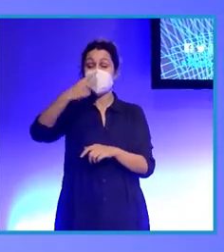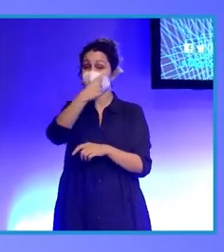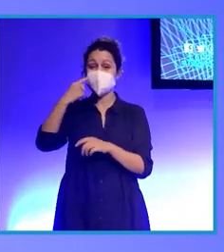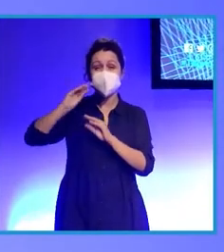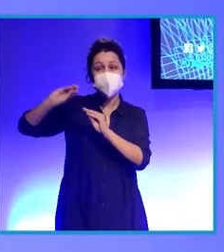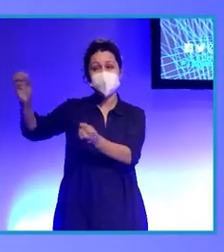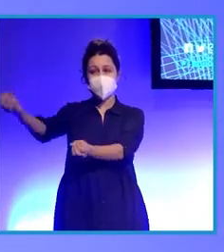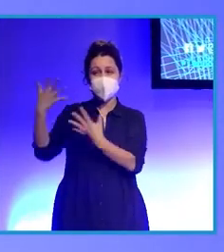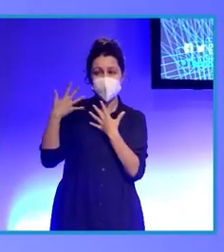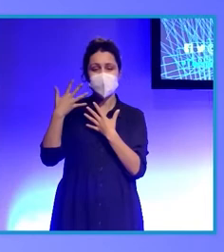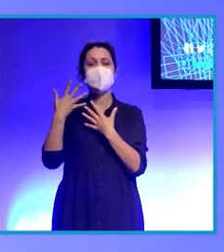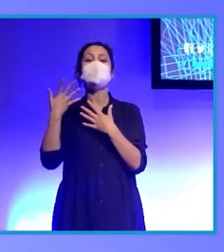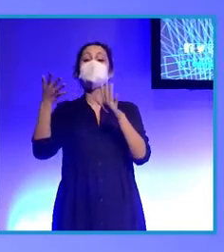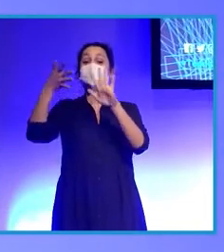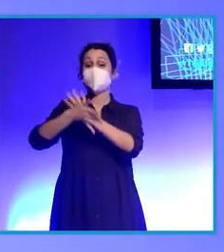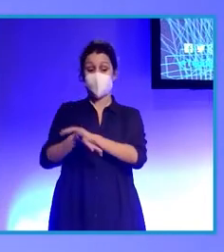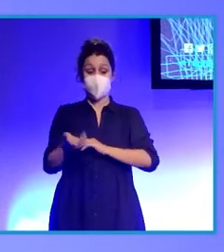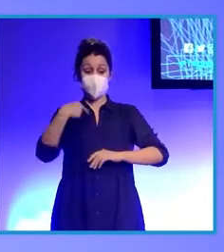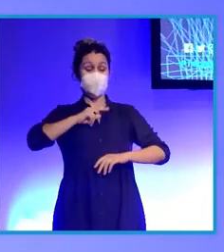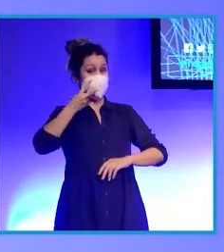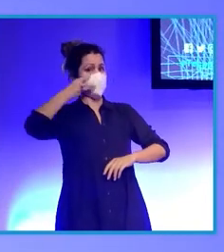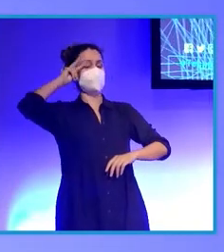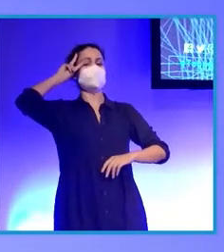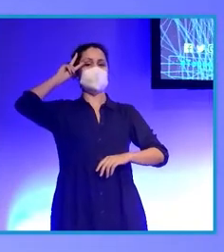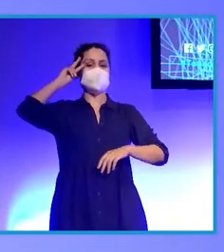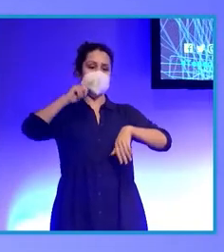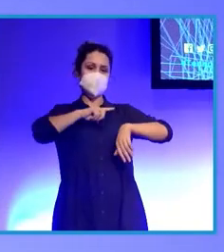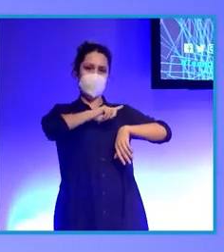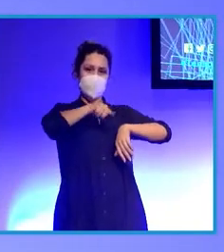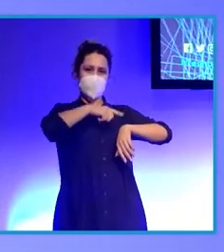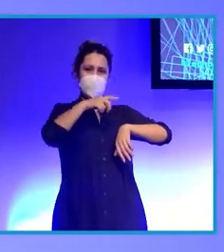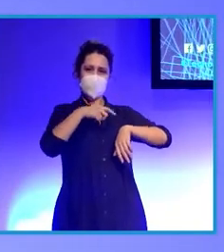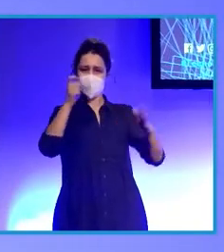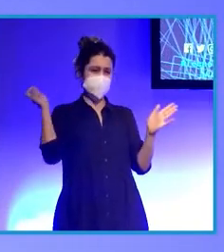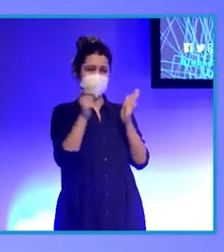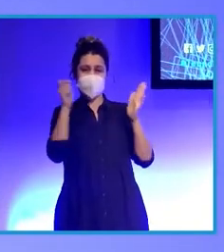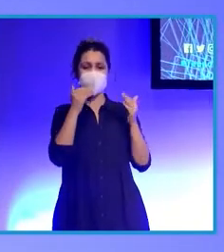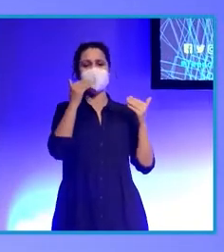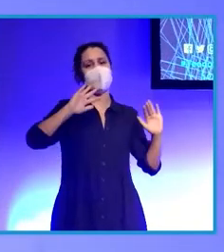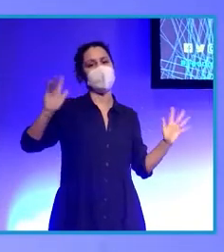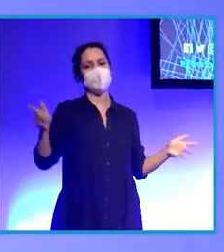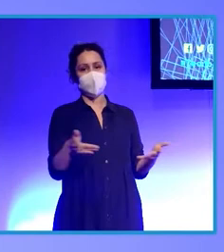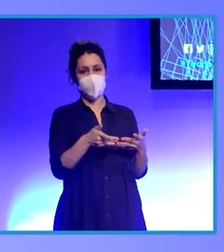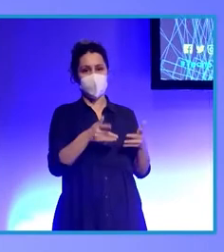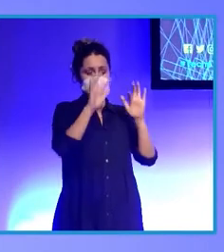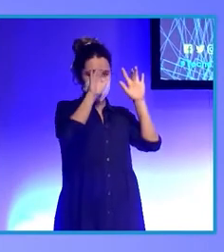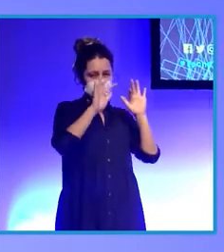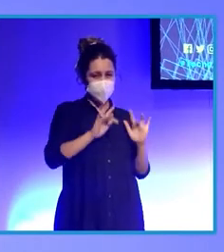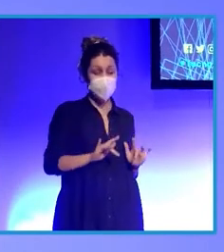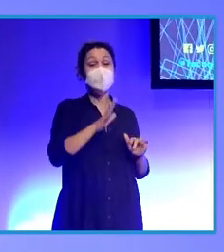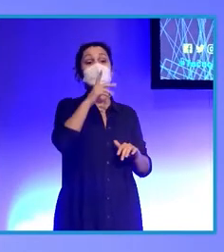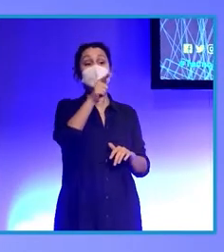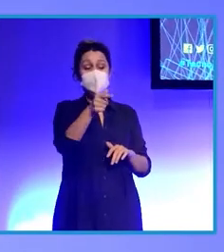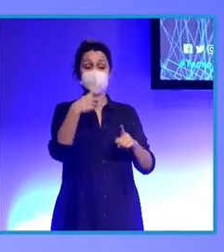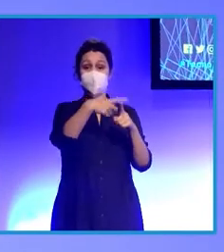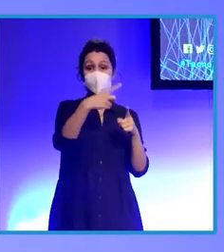historias. Nos hacemos especialistas en solo un par de horas a través de Internet. Por ello, a la hora de adquirir un